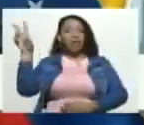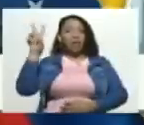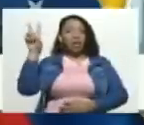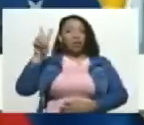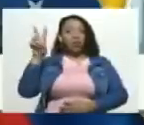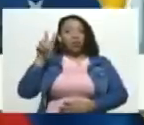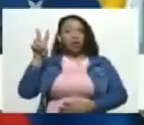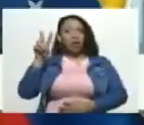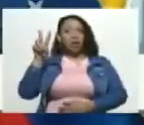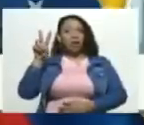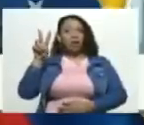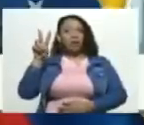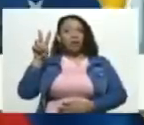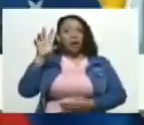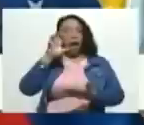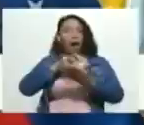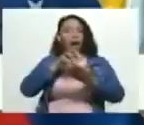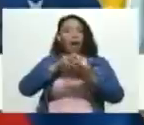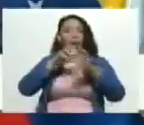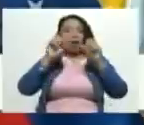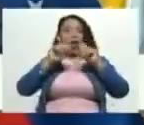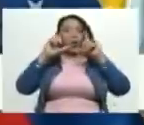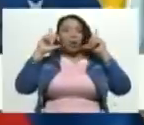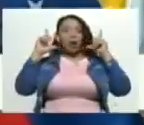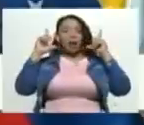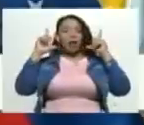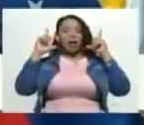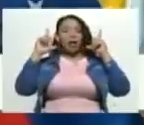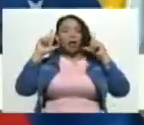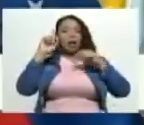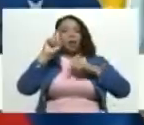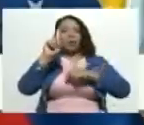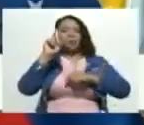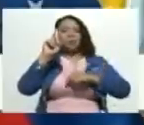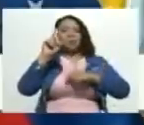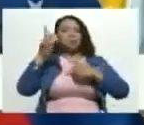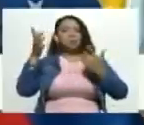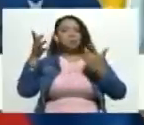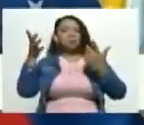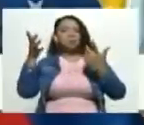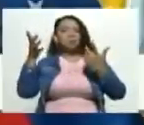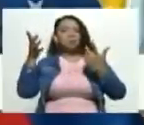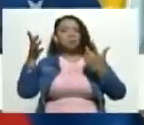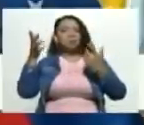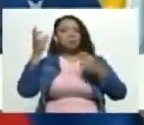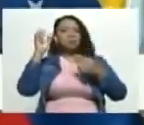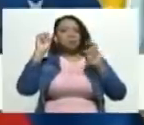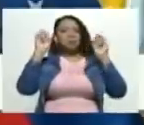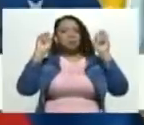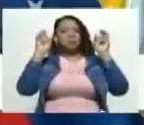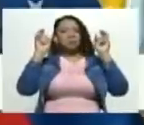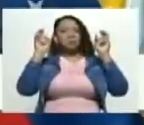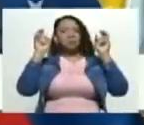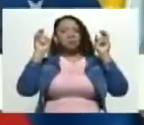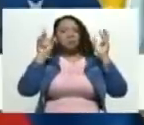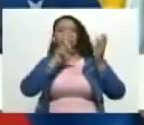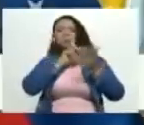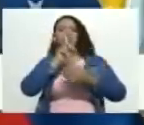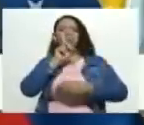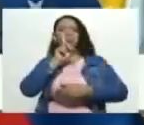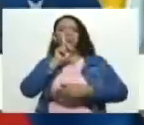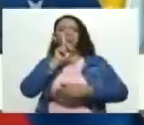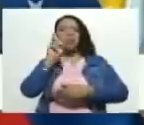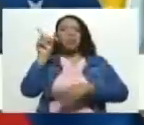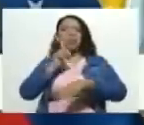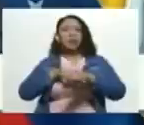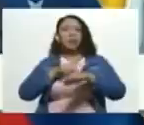particularmente Aragua y La Guaira, con un eufemismo llamado en aquel momento